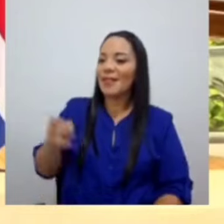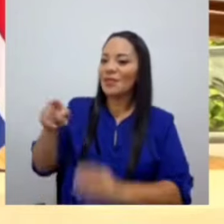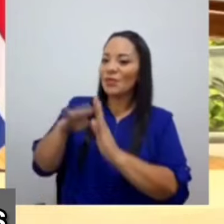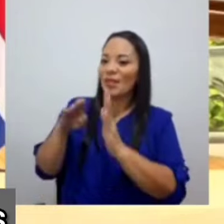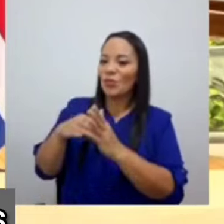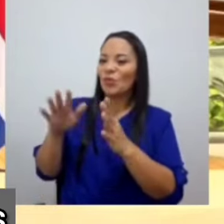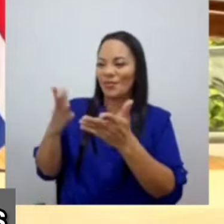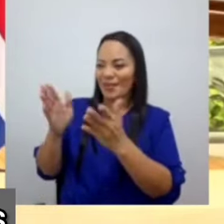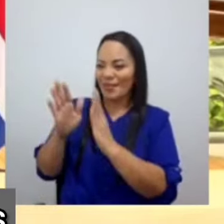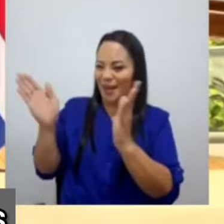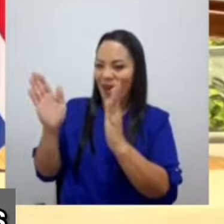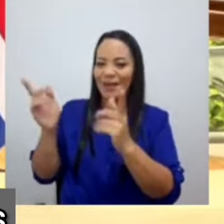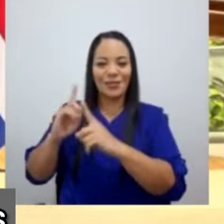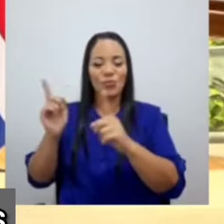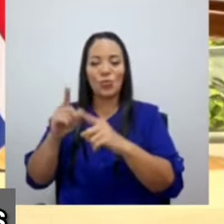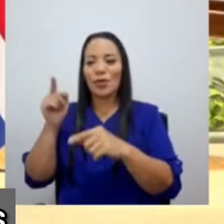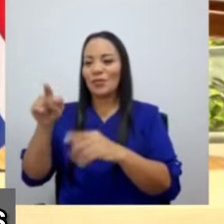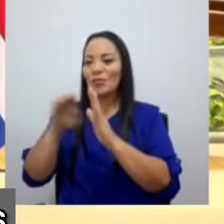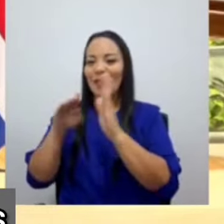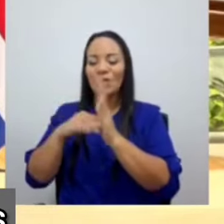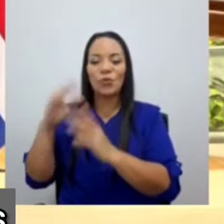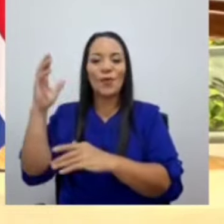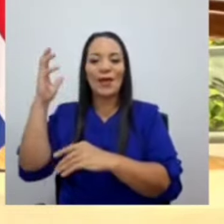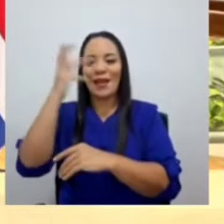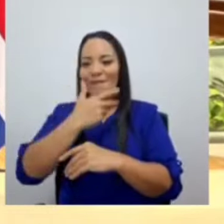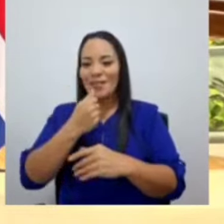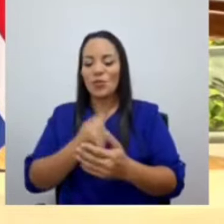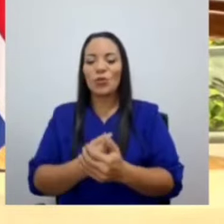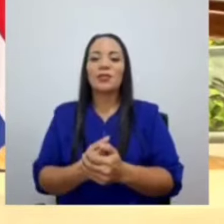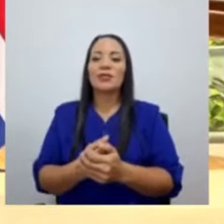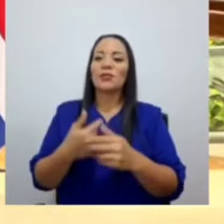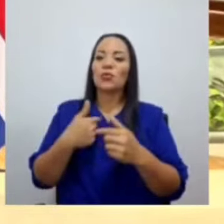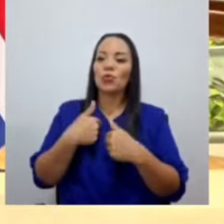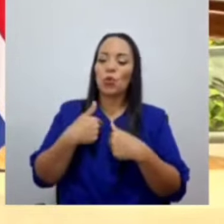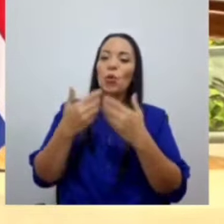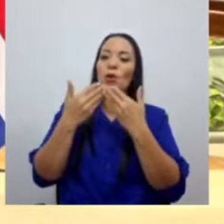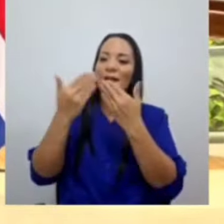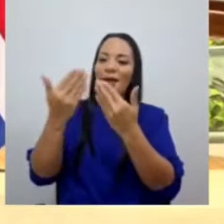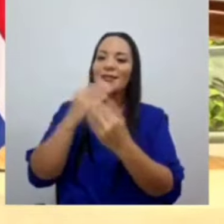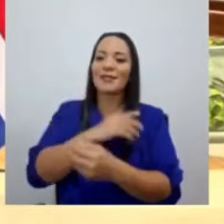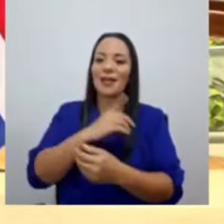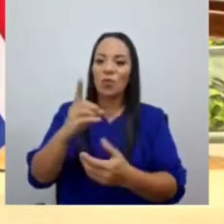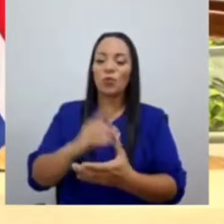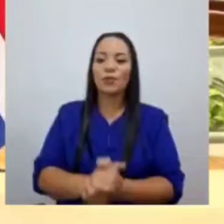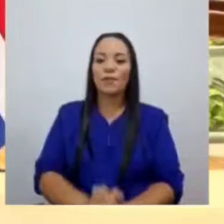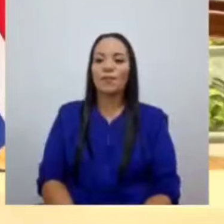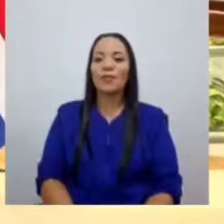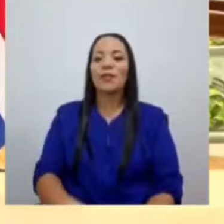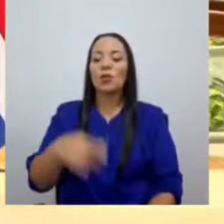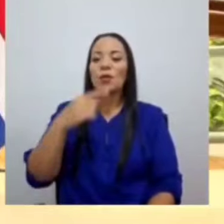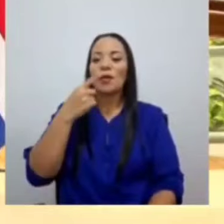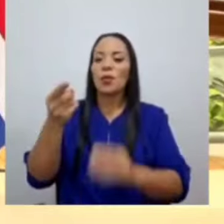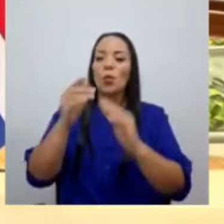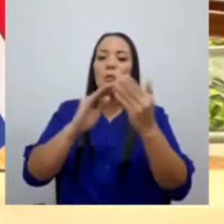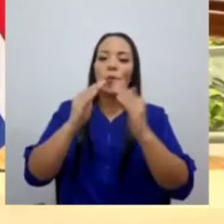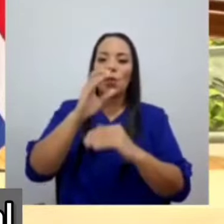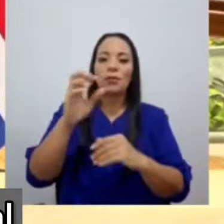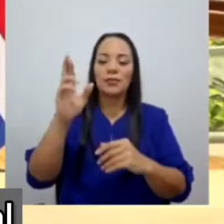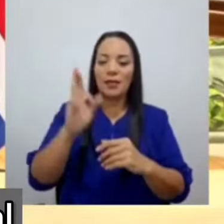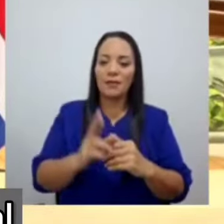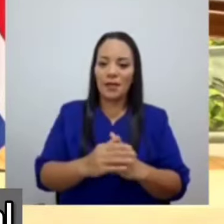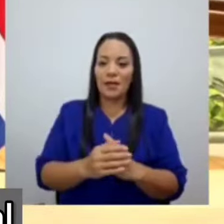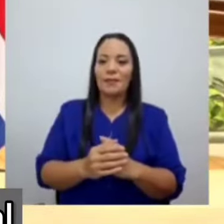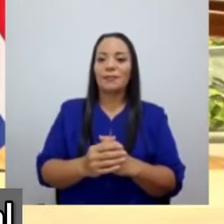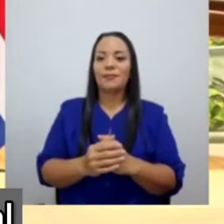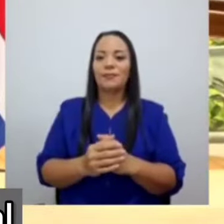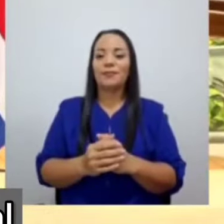Esos son datos maravillosos por los cuales yo le doy gracias a Dios y le digo al pueblo de Costa Rica, ve